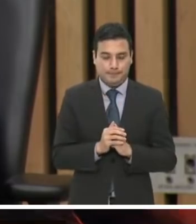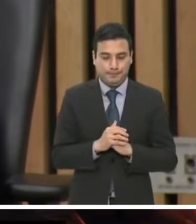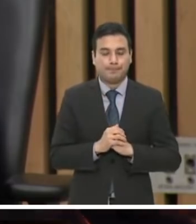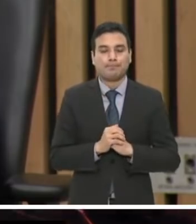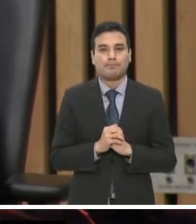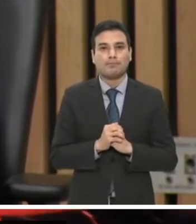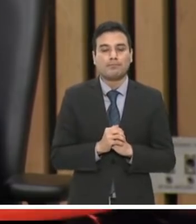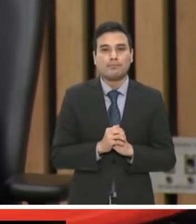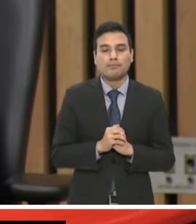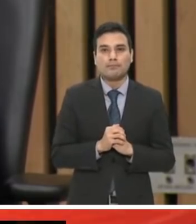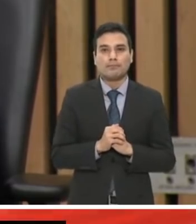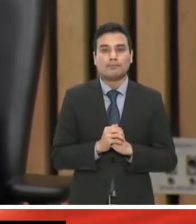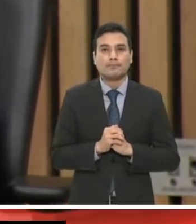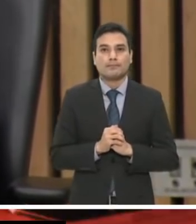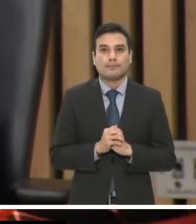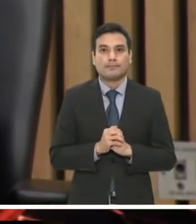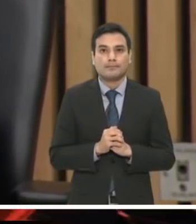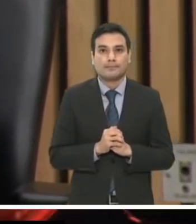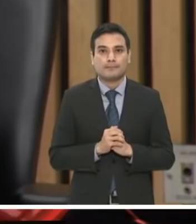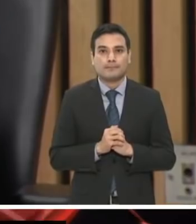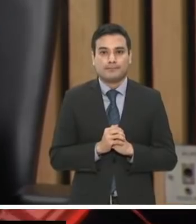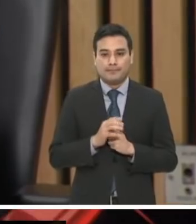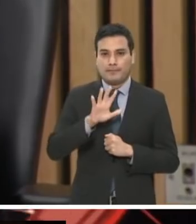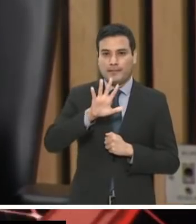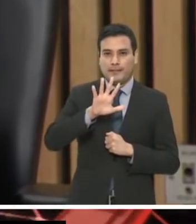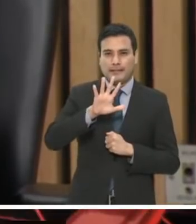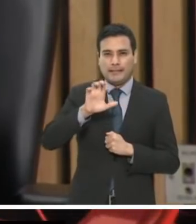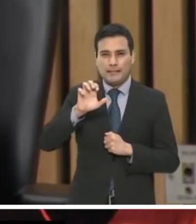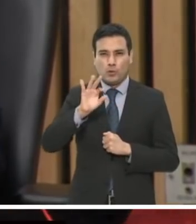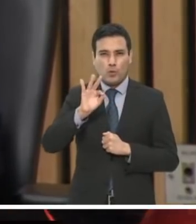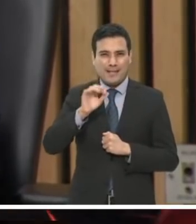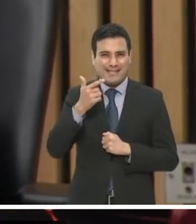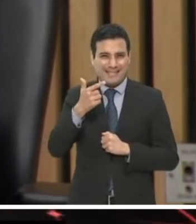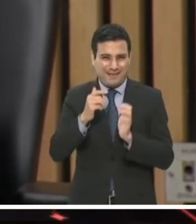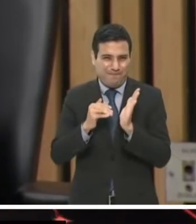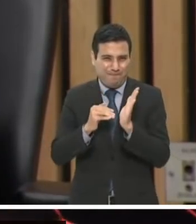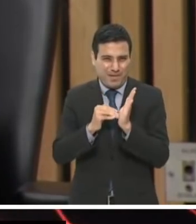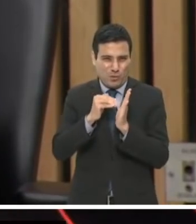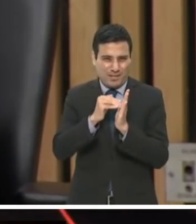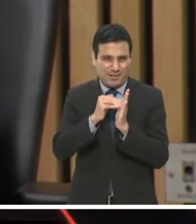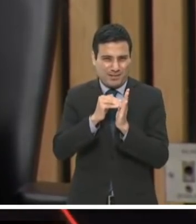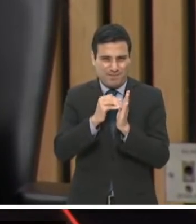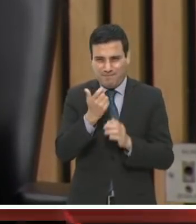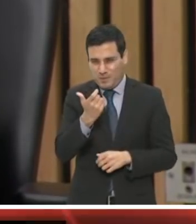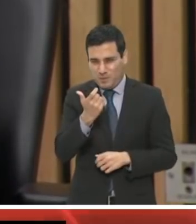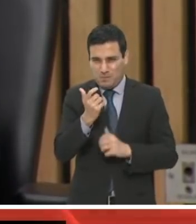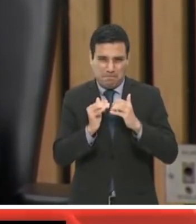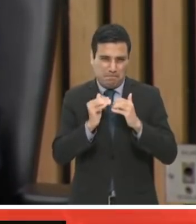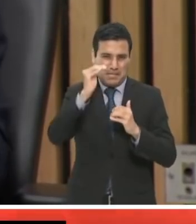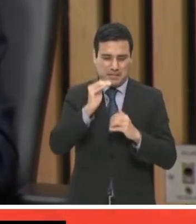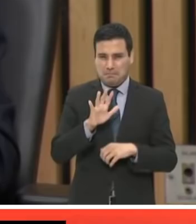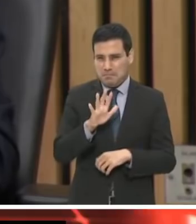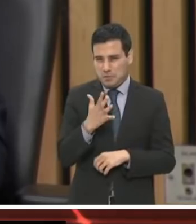capaces de regresar dinero para que el pueblo de México se beneficie. Al contrario, están muy enojados porque hoy el presidente López